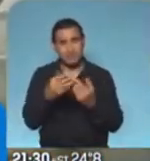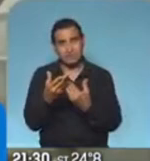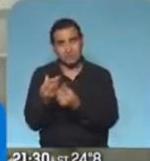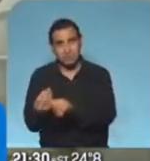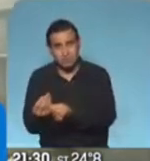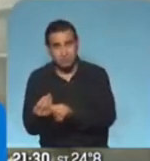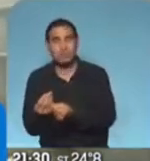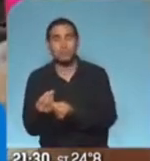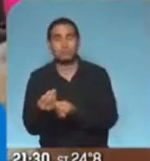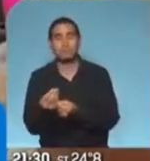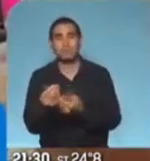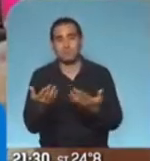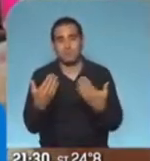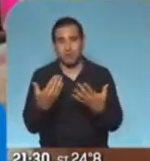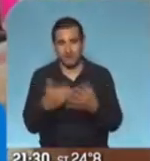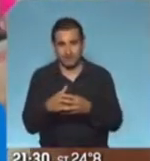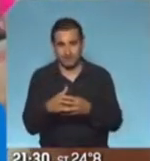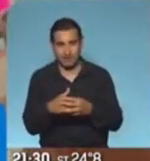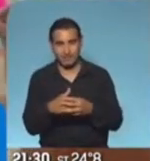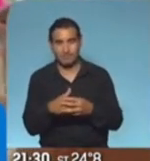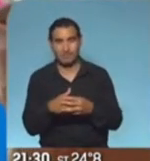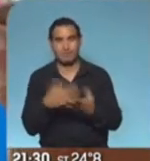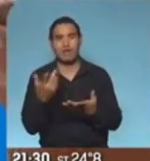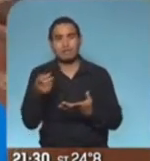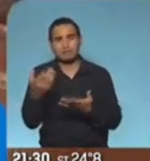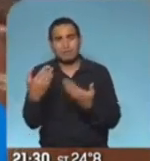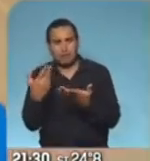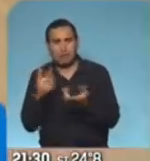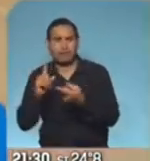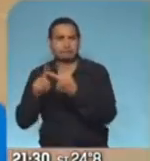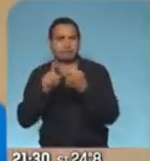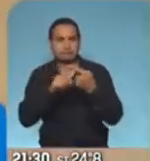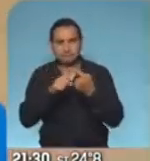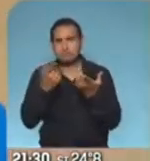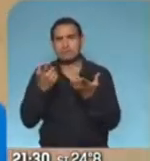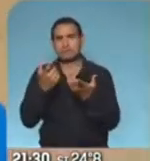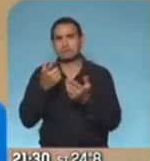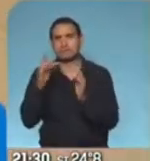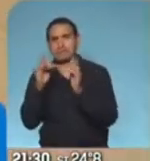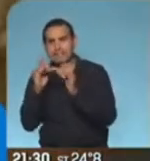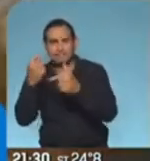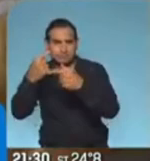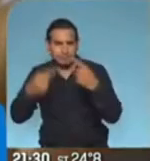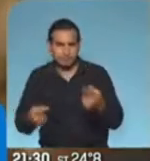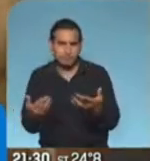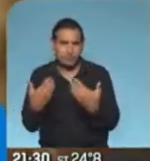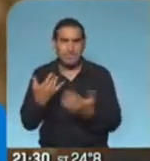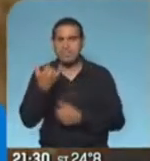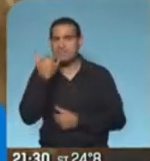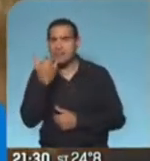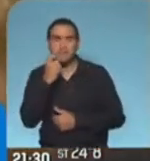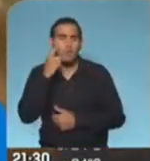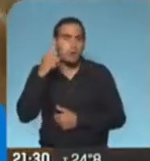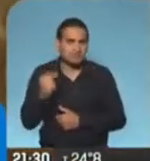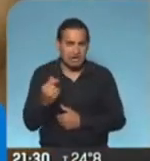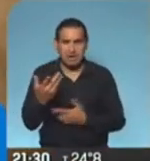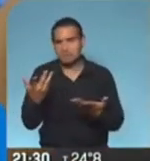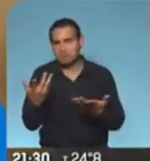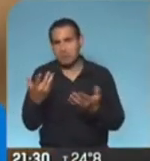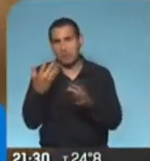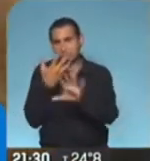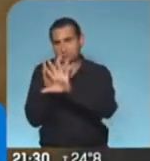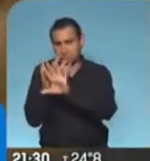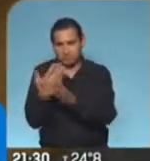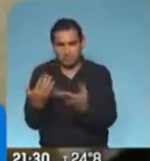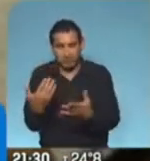manera social en cuanto a redes sociales, cuanto a vínculos afectivos, hacen desde el teléfono, del WhatsApp y de las videollamadas.